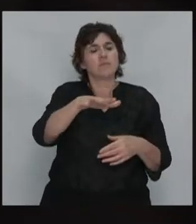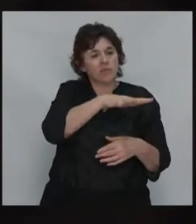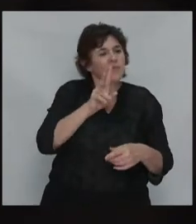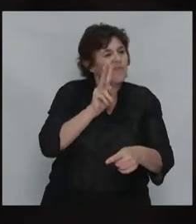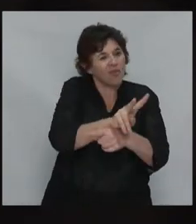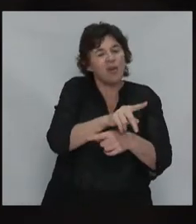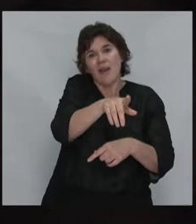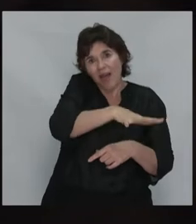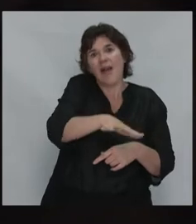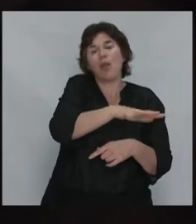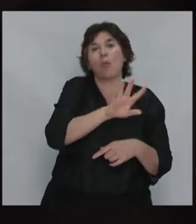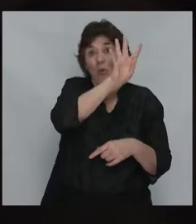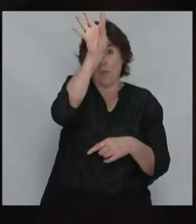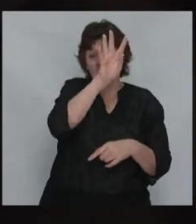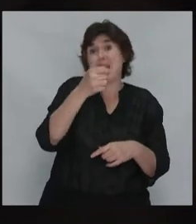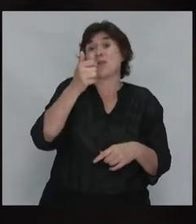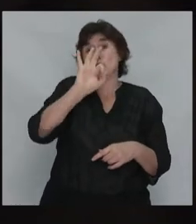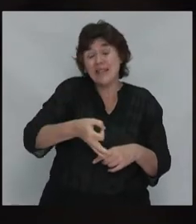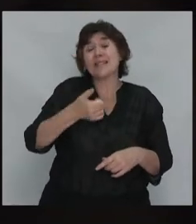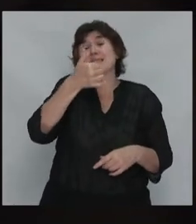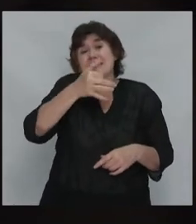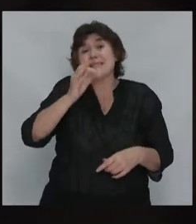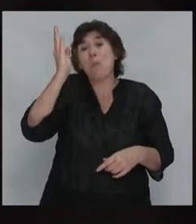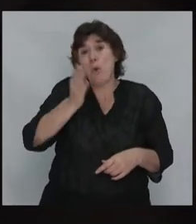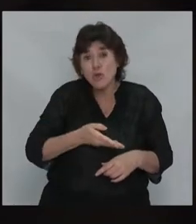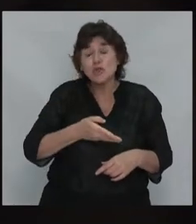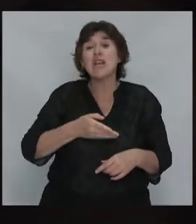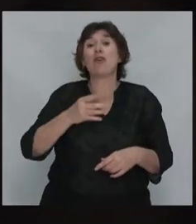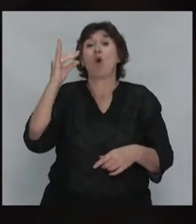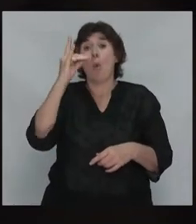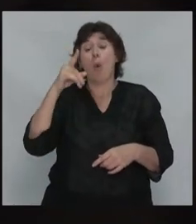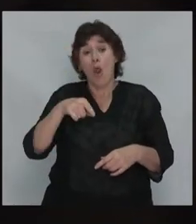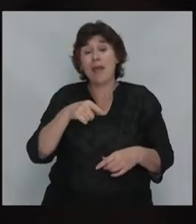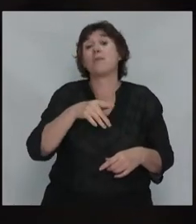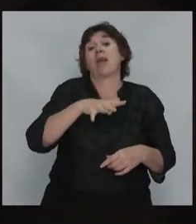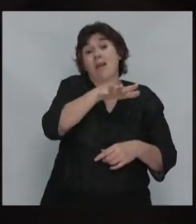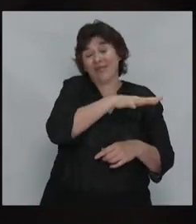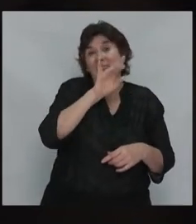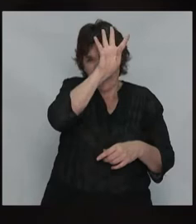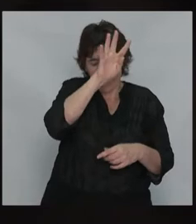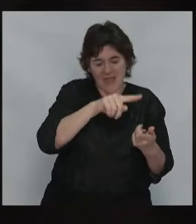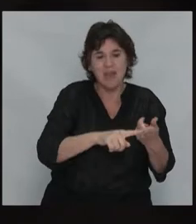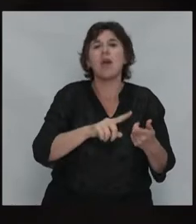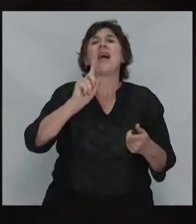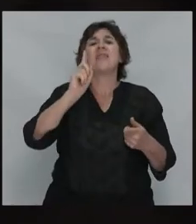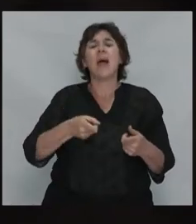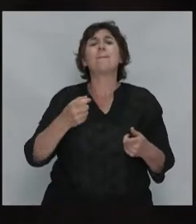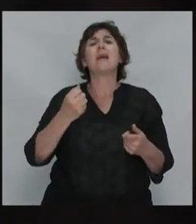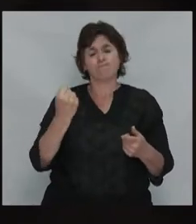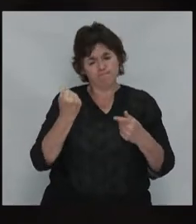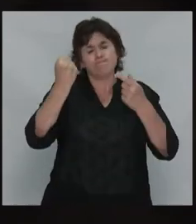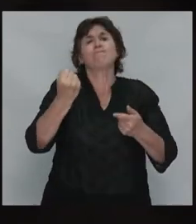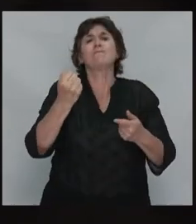que es el 60 por ciento de la población indígena, del tema género, el tema reivindicación de las mujeres, la